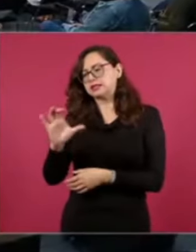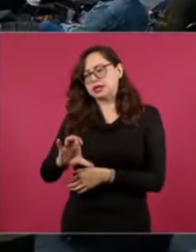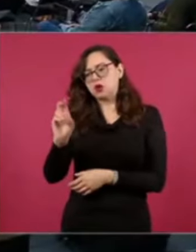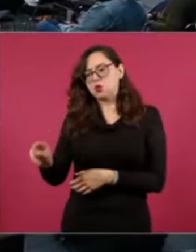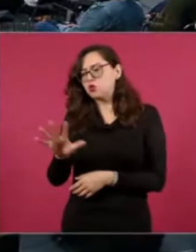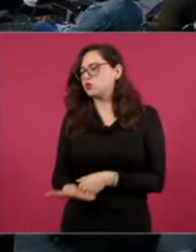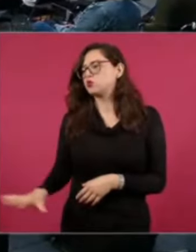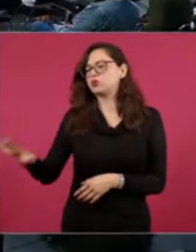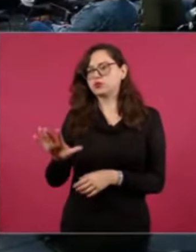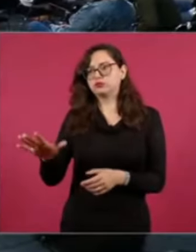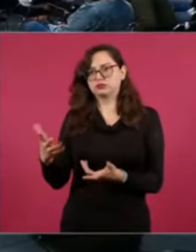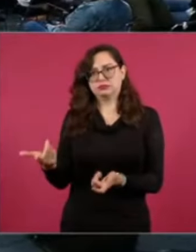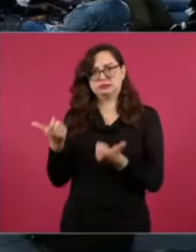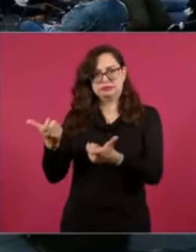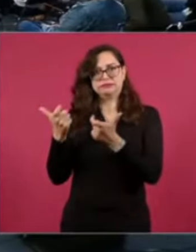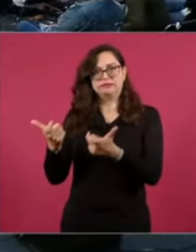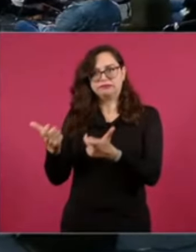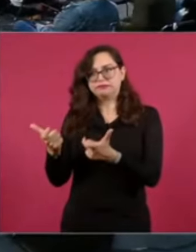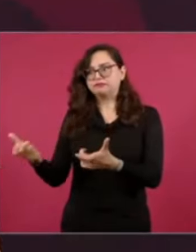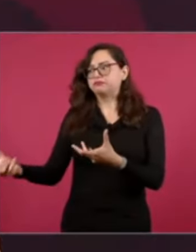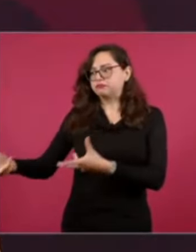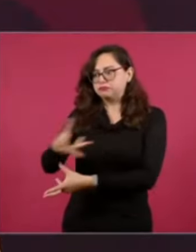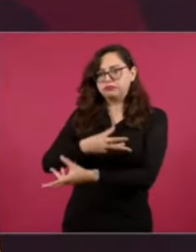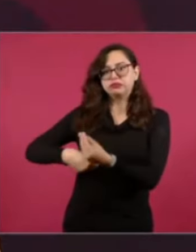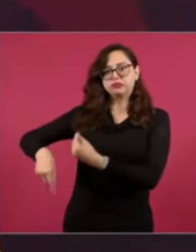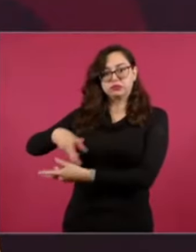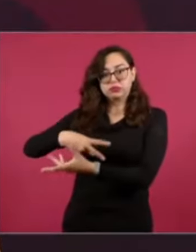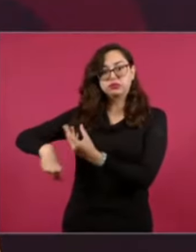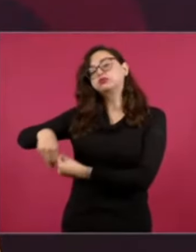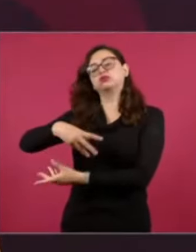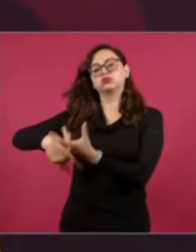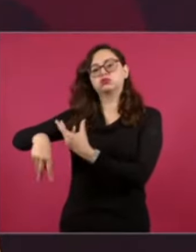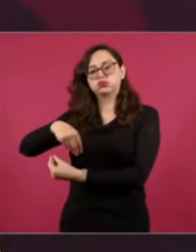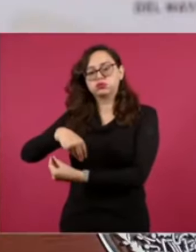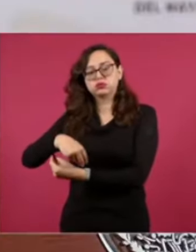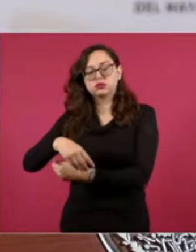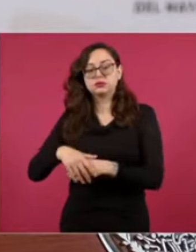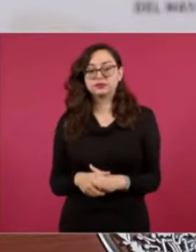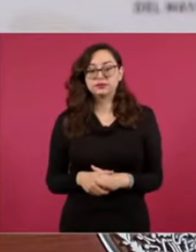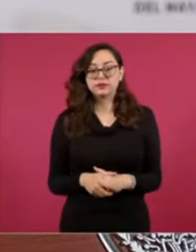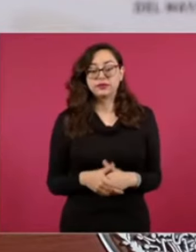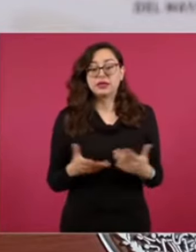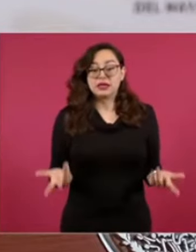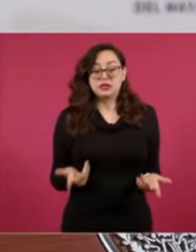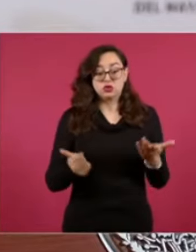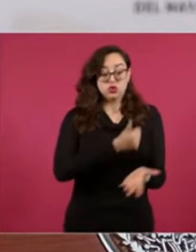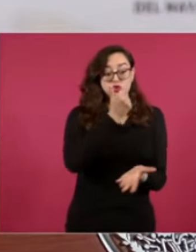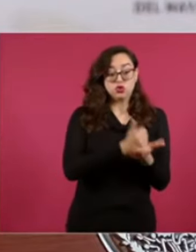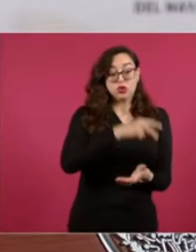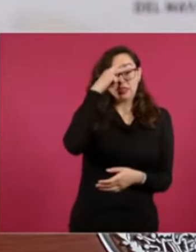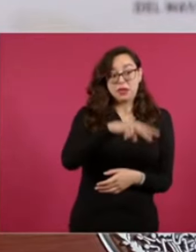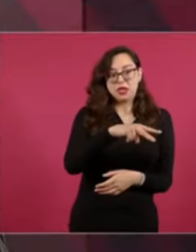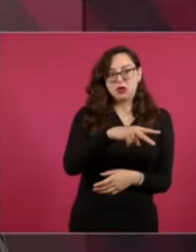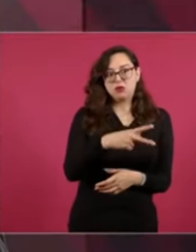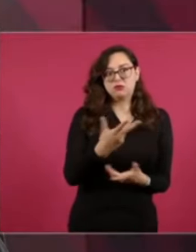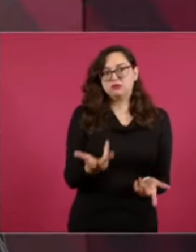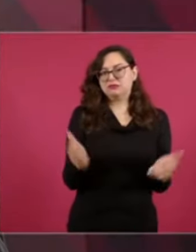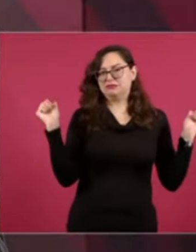es el lugar. Después de México. Que más se conoce. En el mundo.